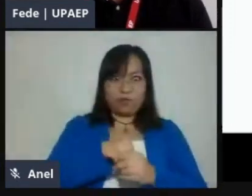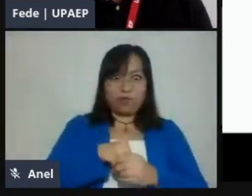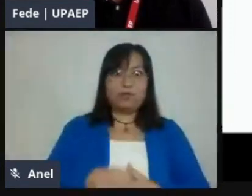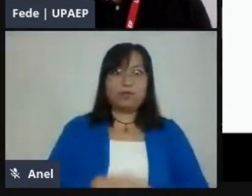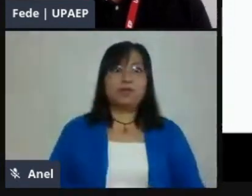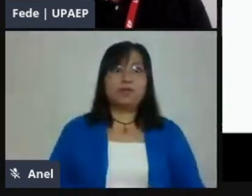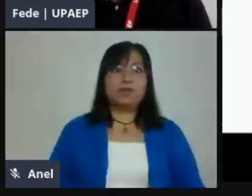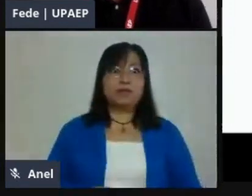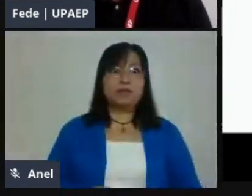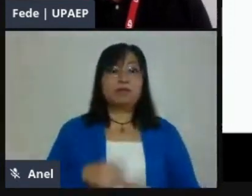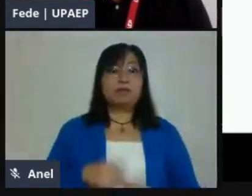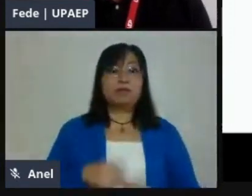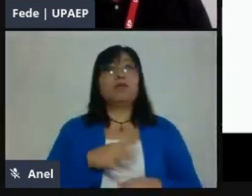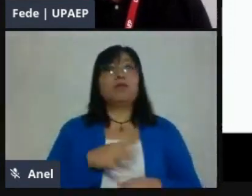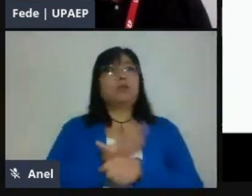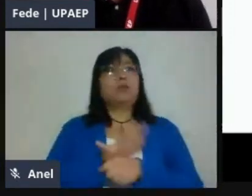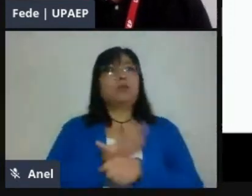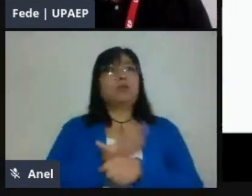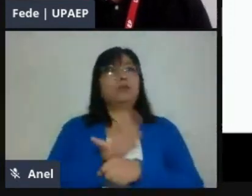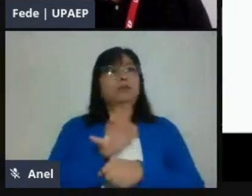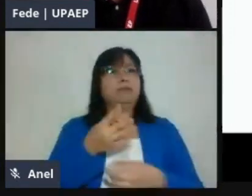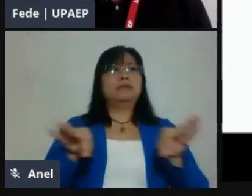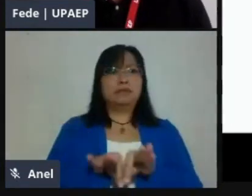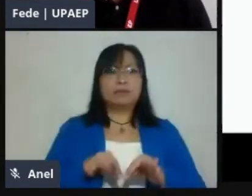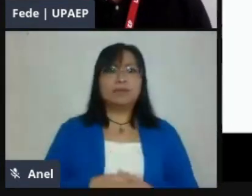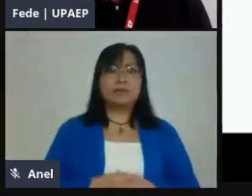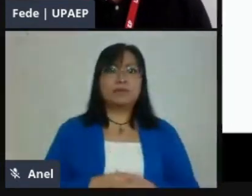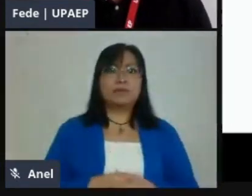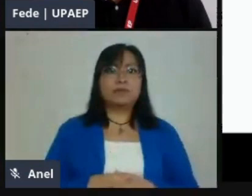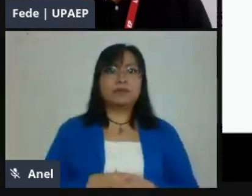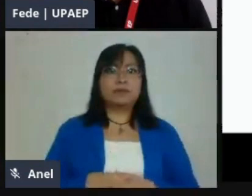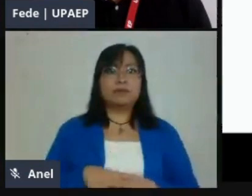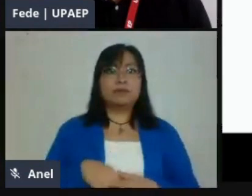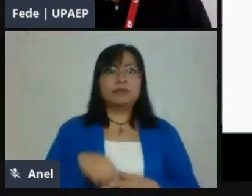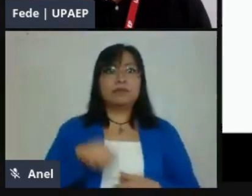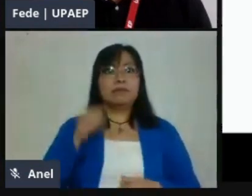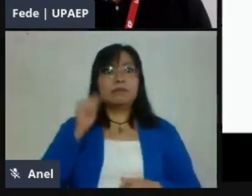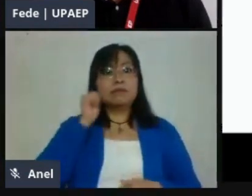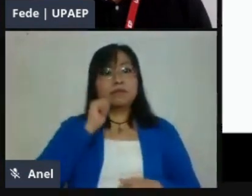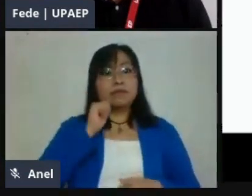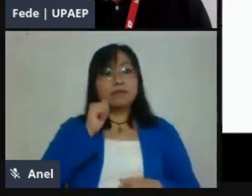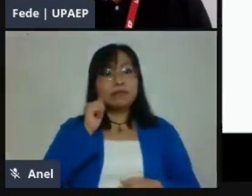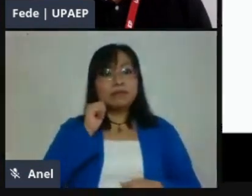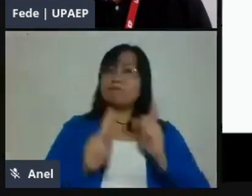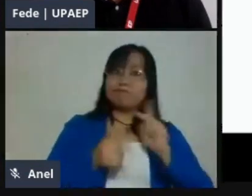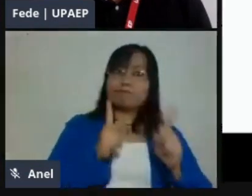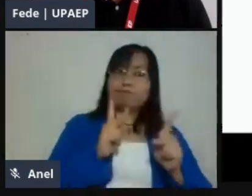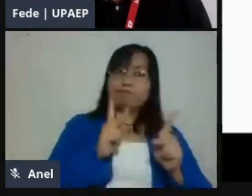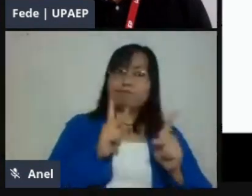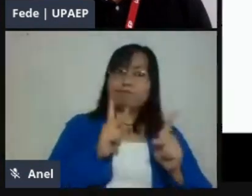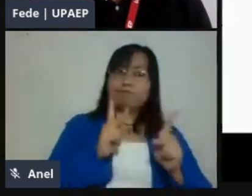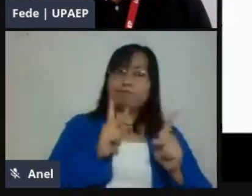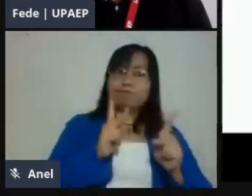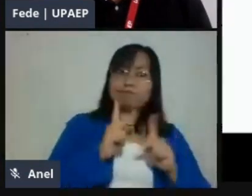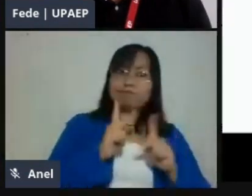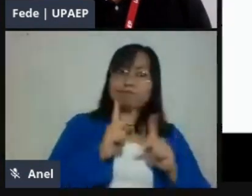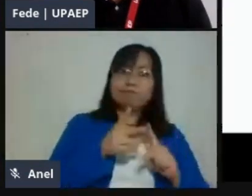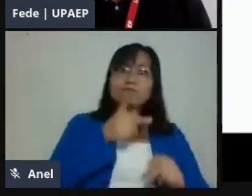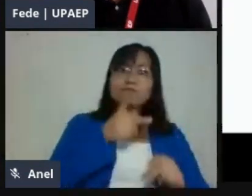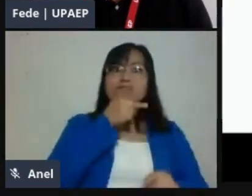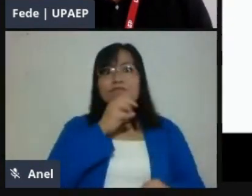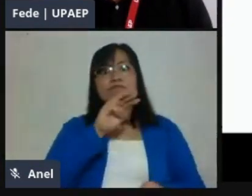importante que tengamos a los papás de nuestro lado, y eso significa una buena comunicación y mantenerlos